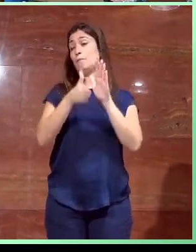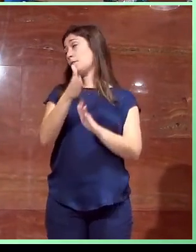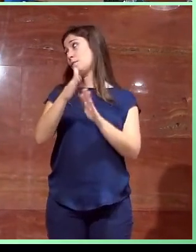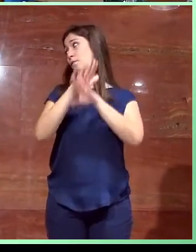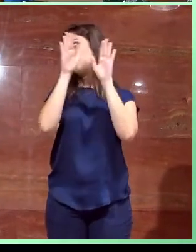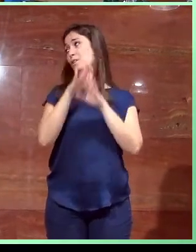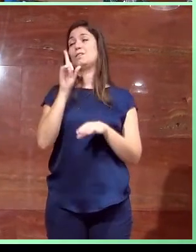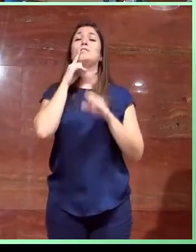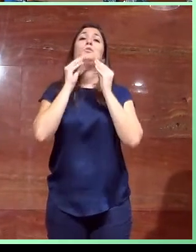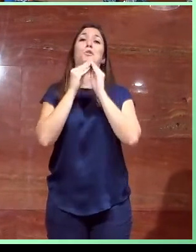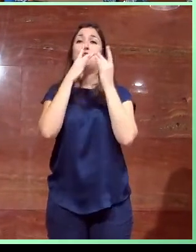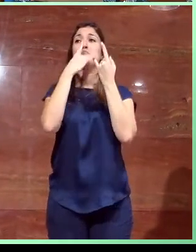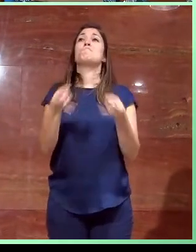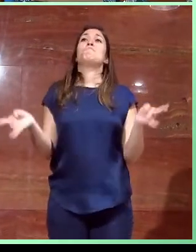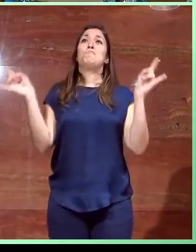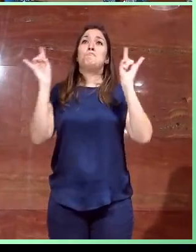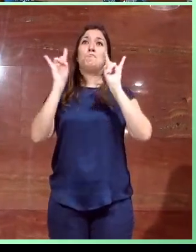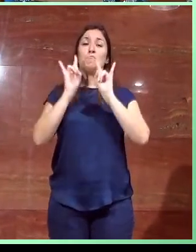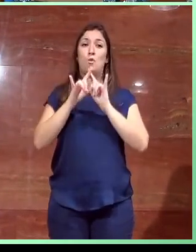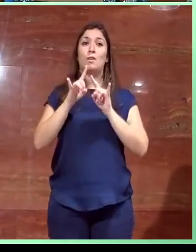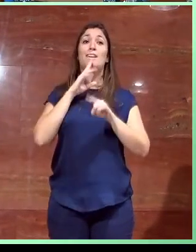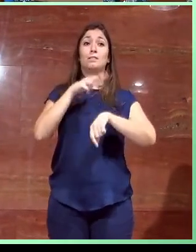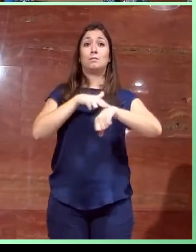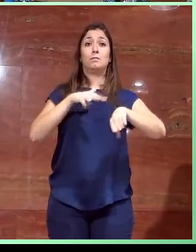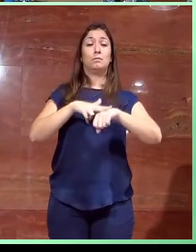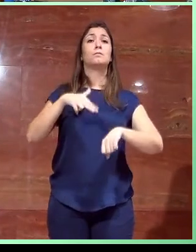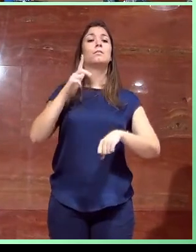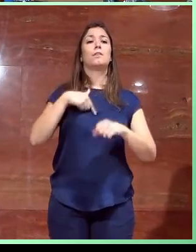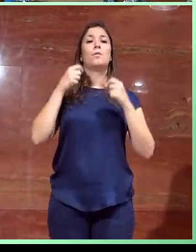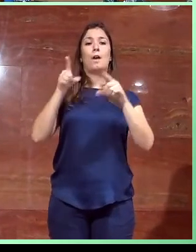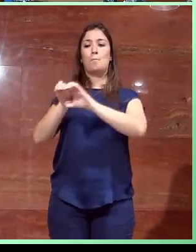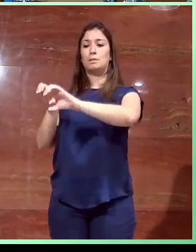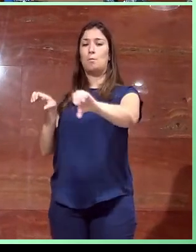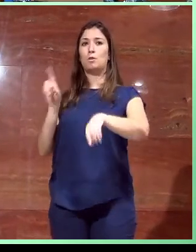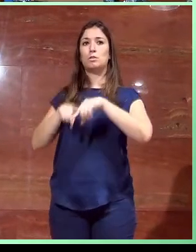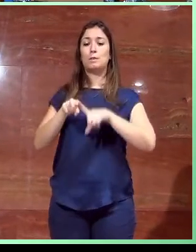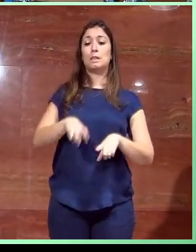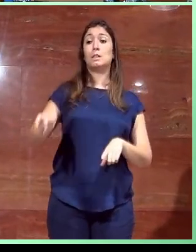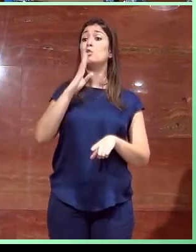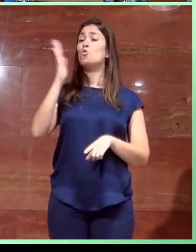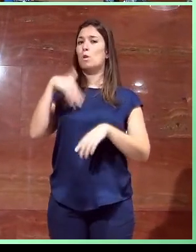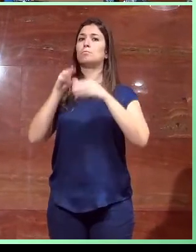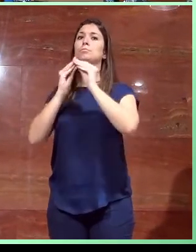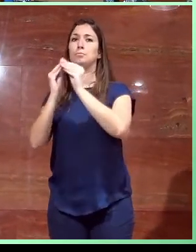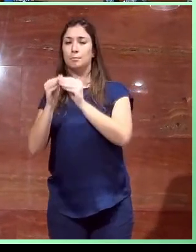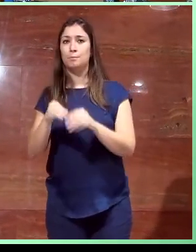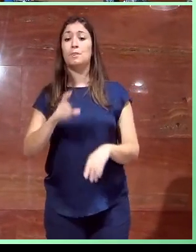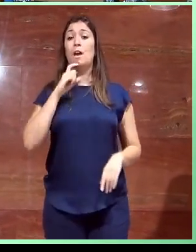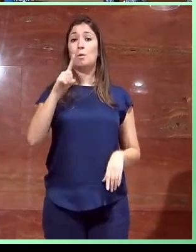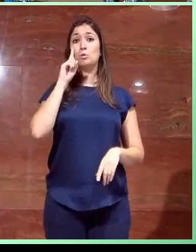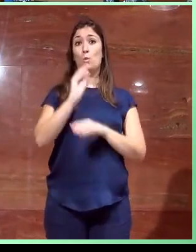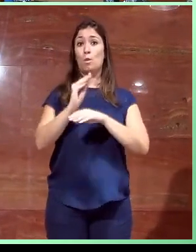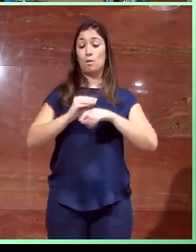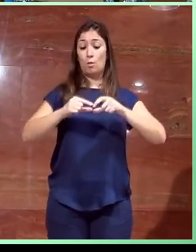con una instalación de bucle magnético en conserjería, con la dotación de pasamanos en las escaleras donde no los hay, la señalización del borde de